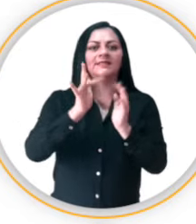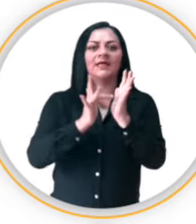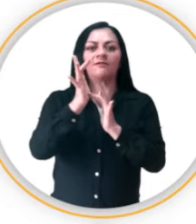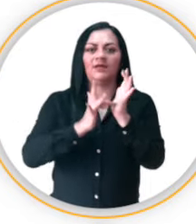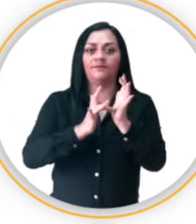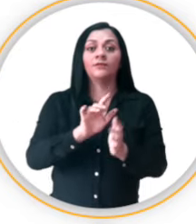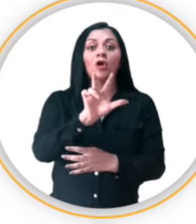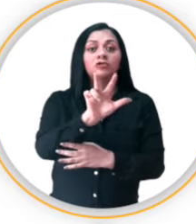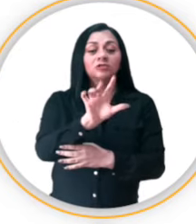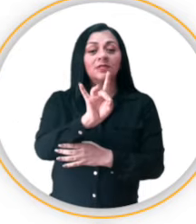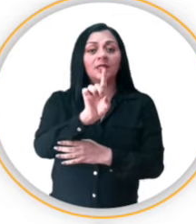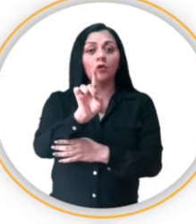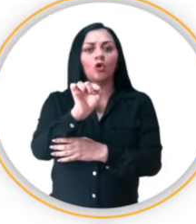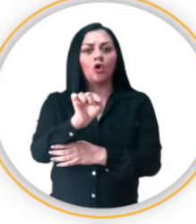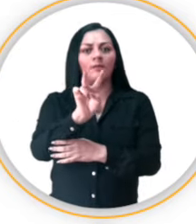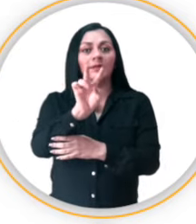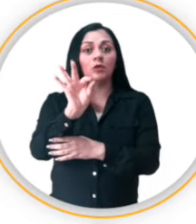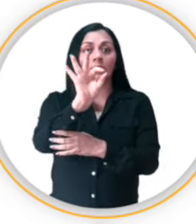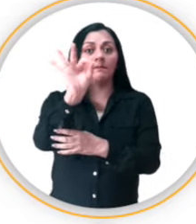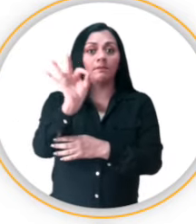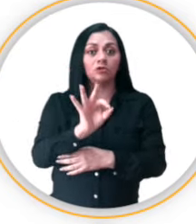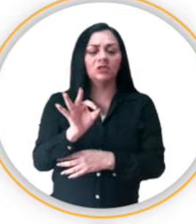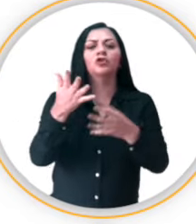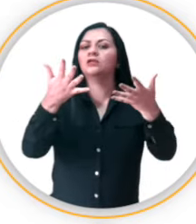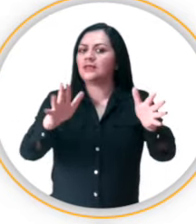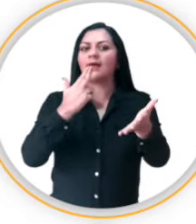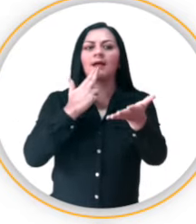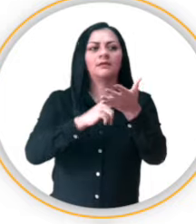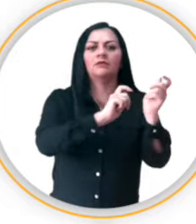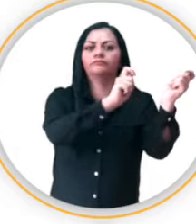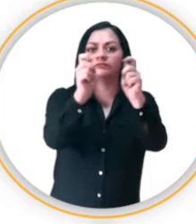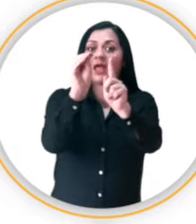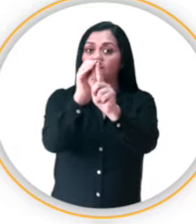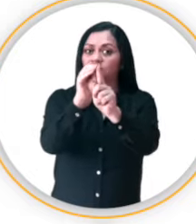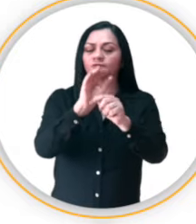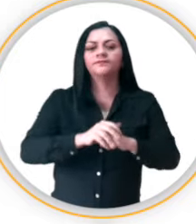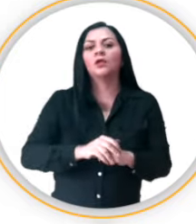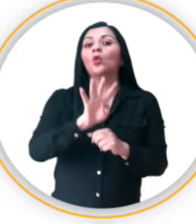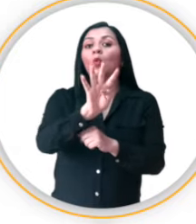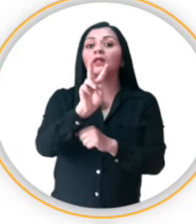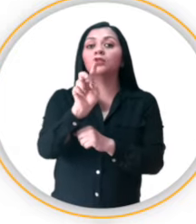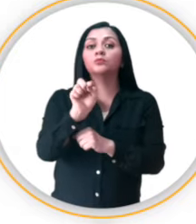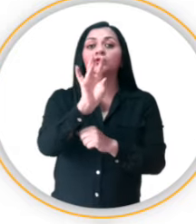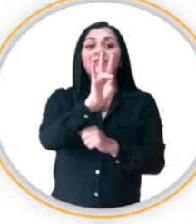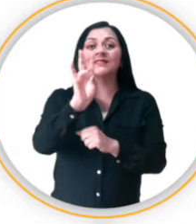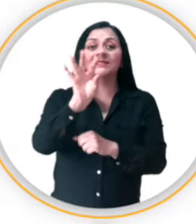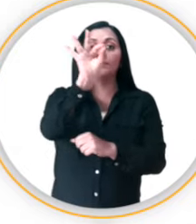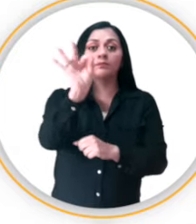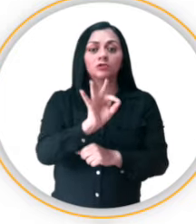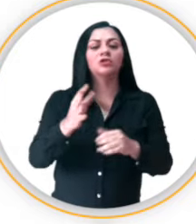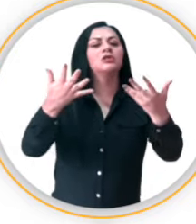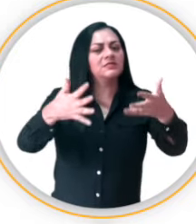81,39% de los miembros de las Juntas Receptoras del Voto han sido notificados, mientras que el 42,77